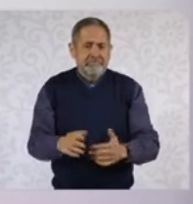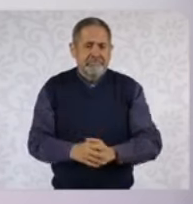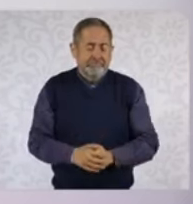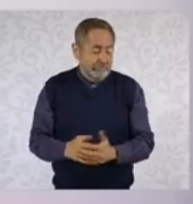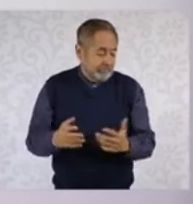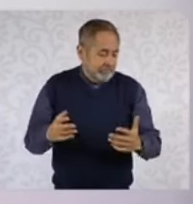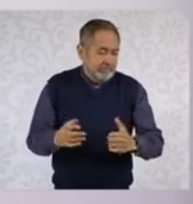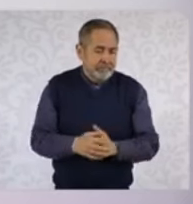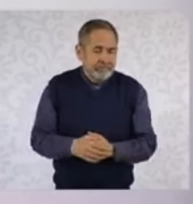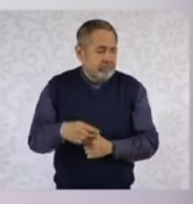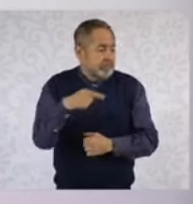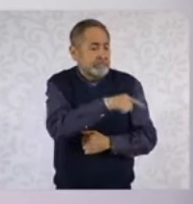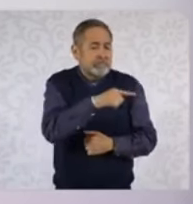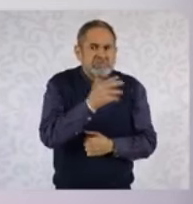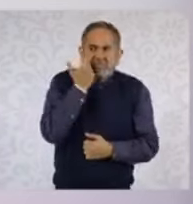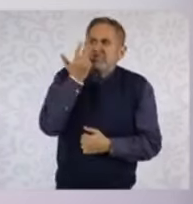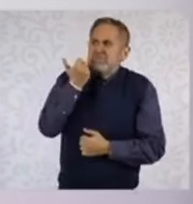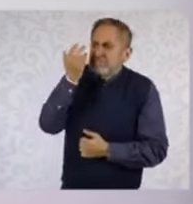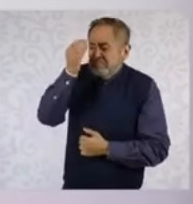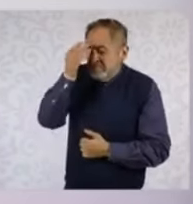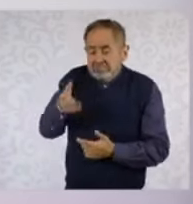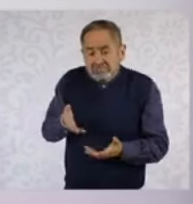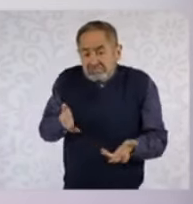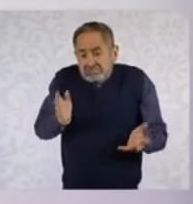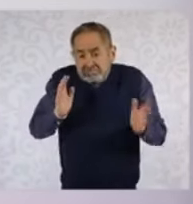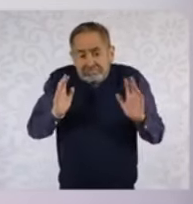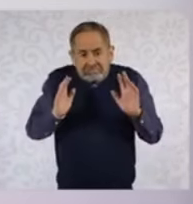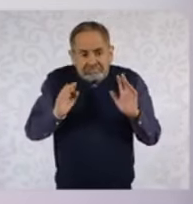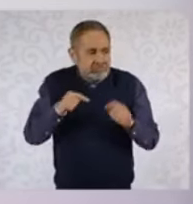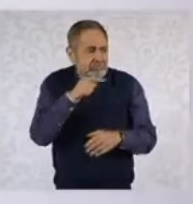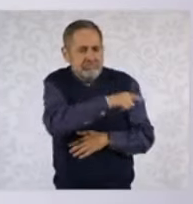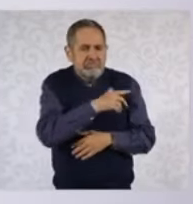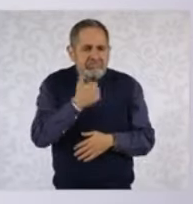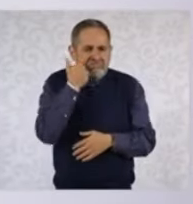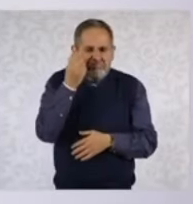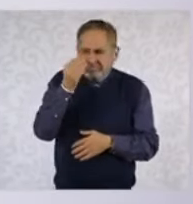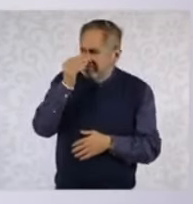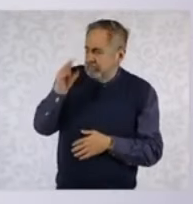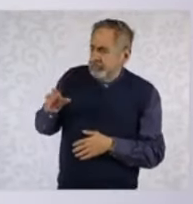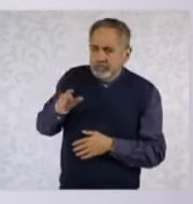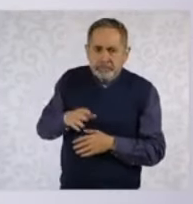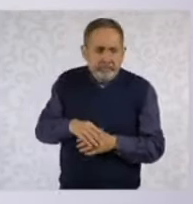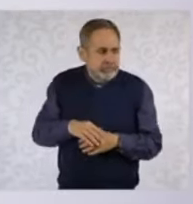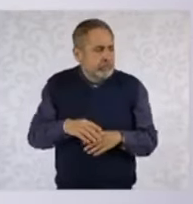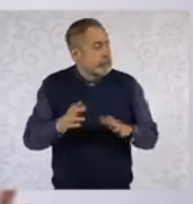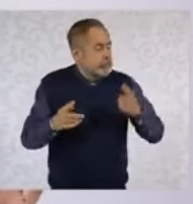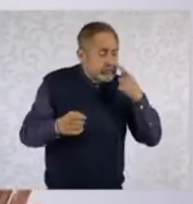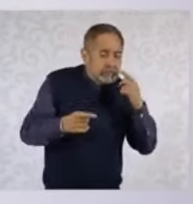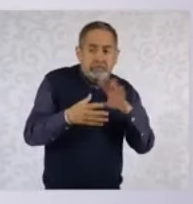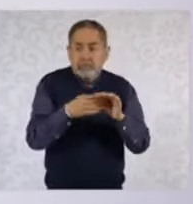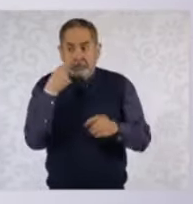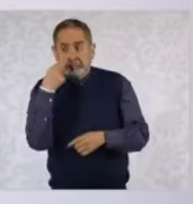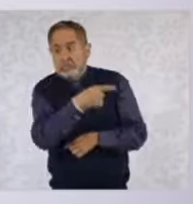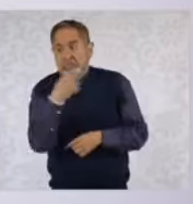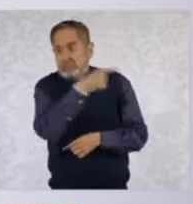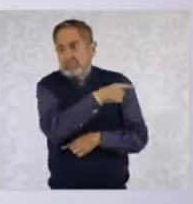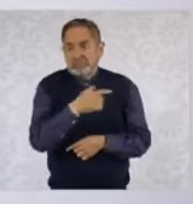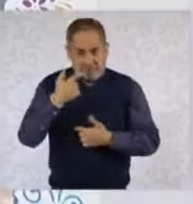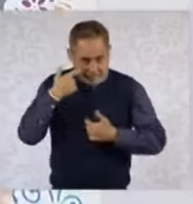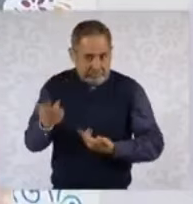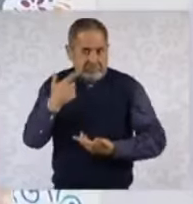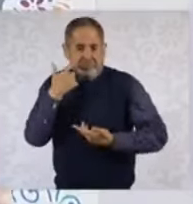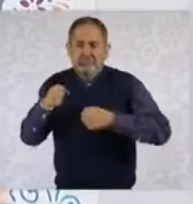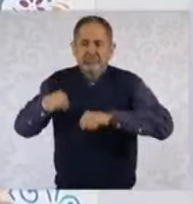Entonces, ¿qué pretendan ellos? Yo pienso que en primera provocarnos para que les demos argumentos de decir, ay, miren qué autoritarios son.